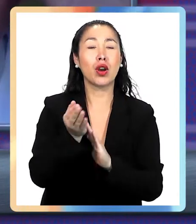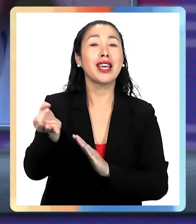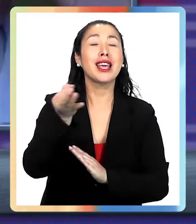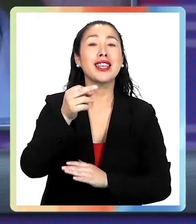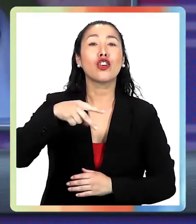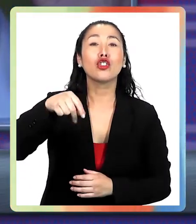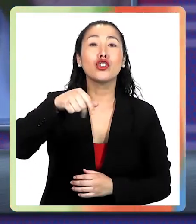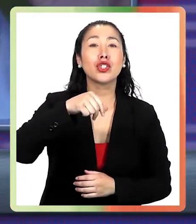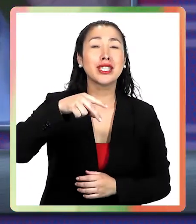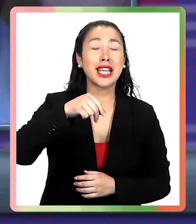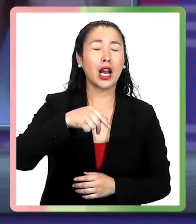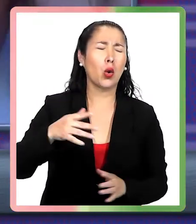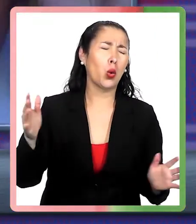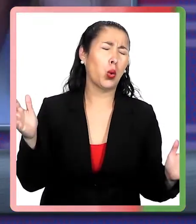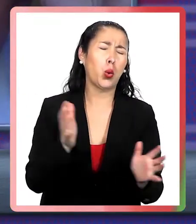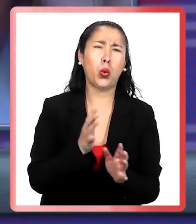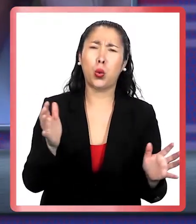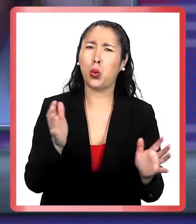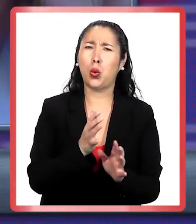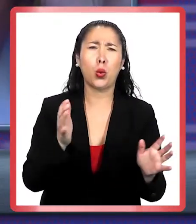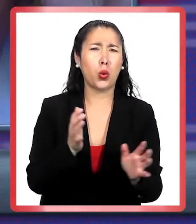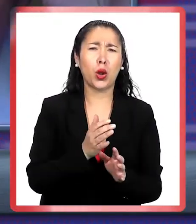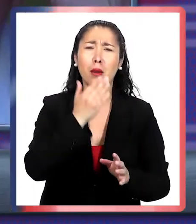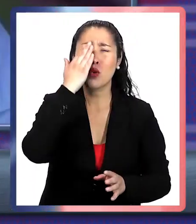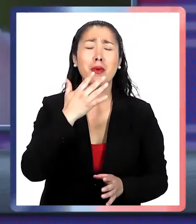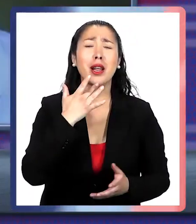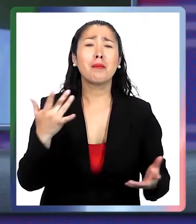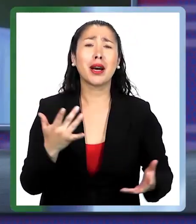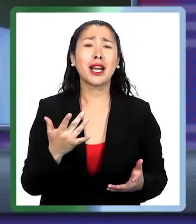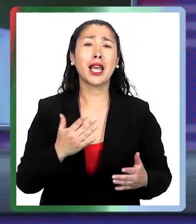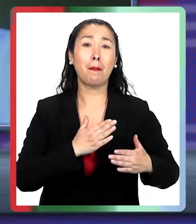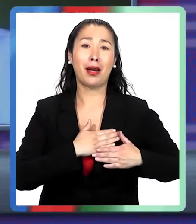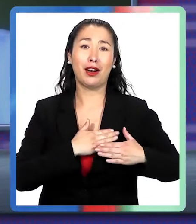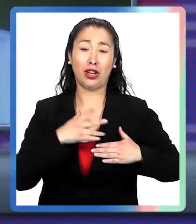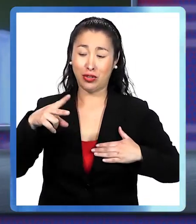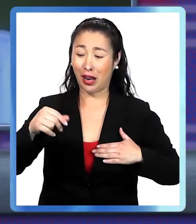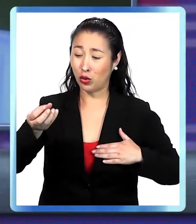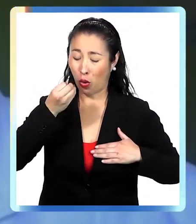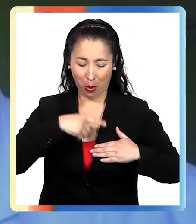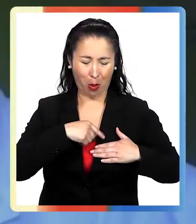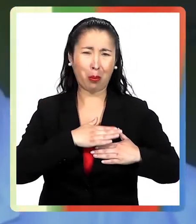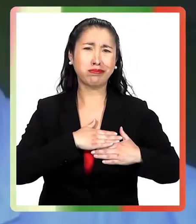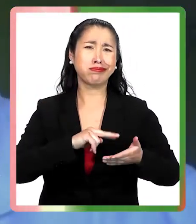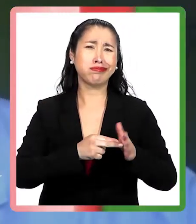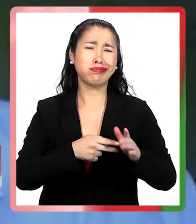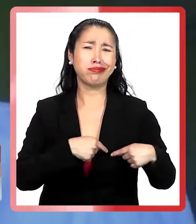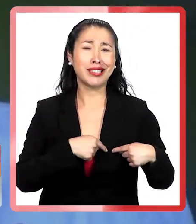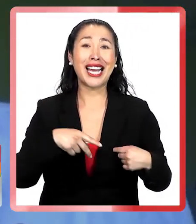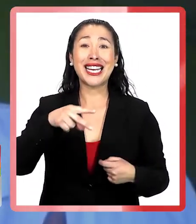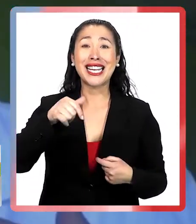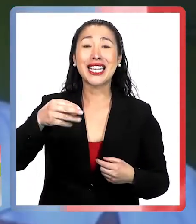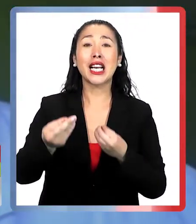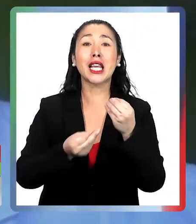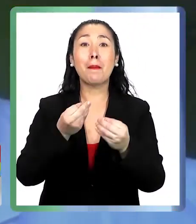sal es terrible para el corazón, y la sal hace que